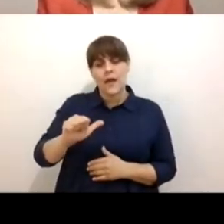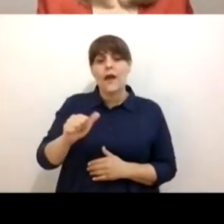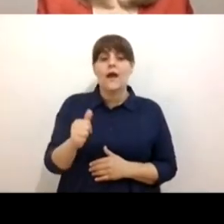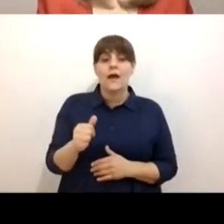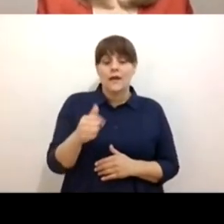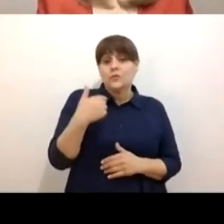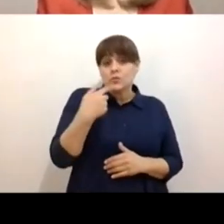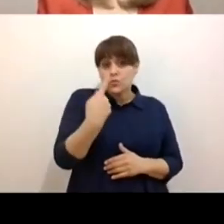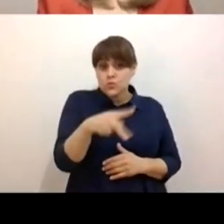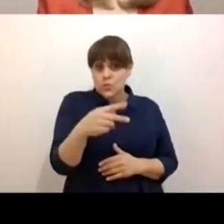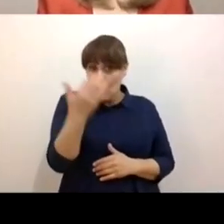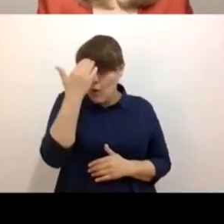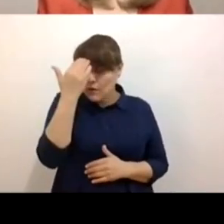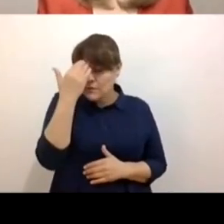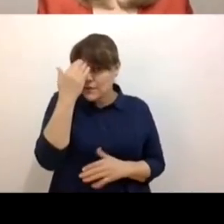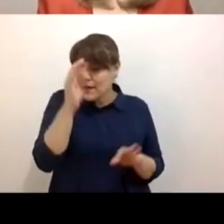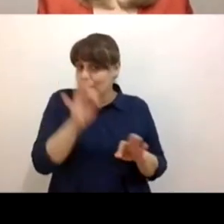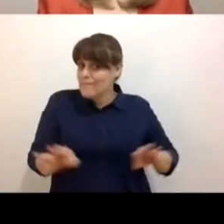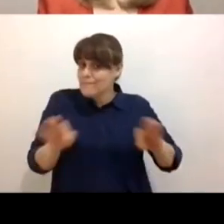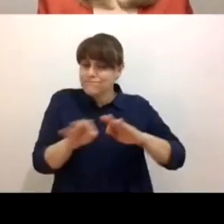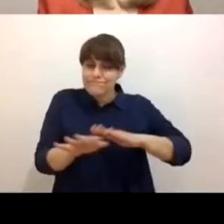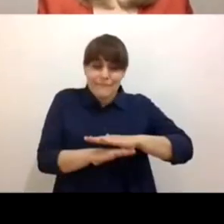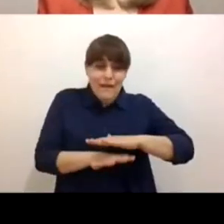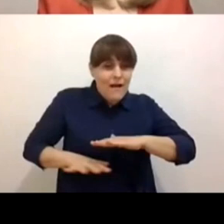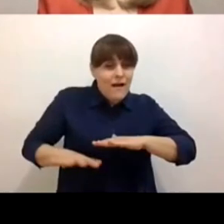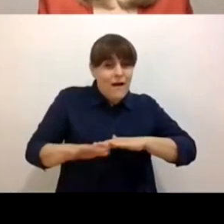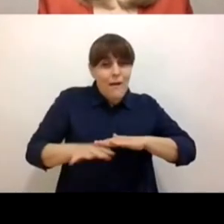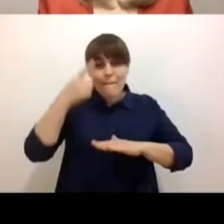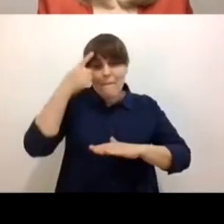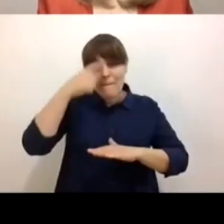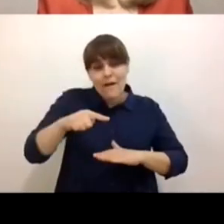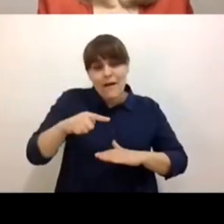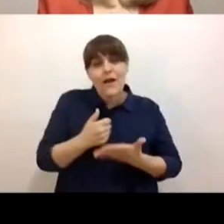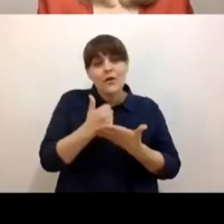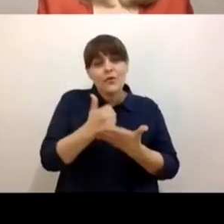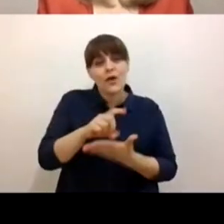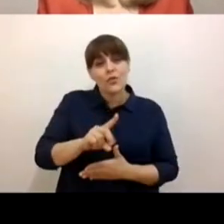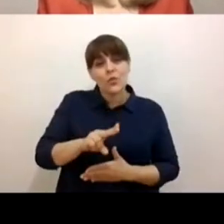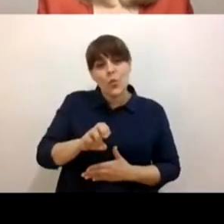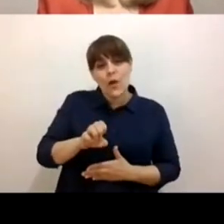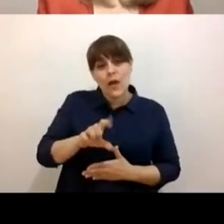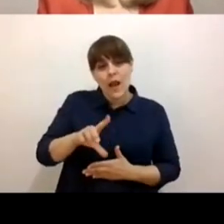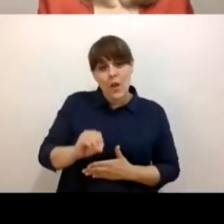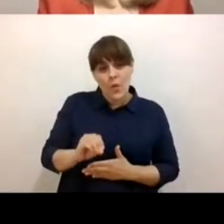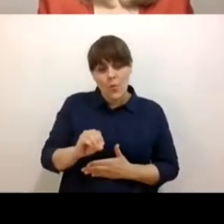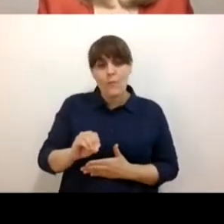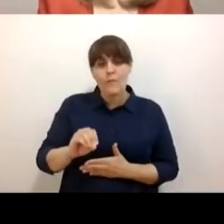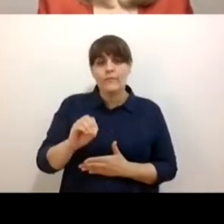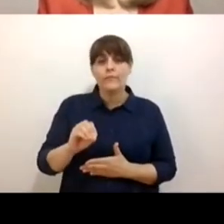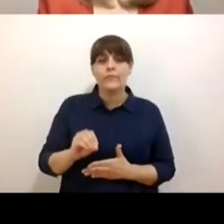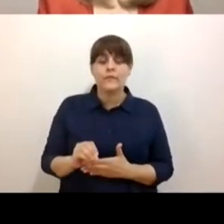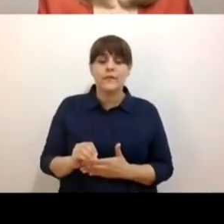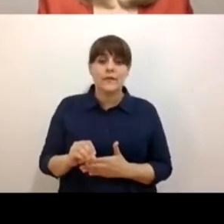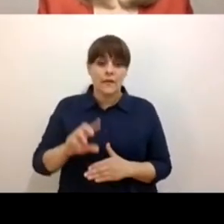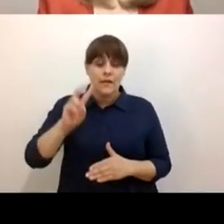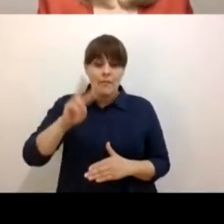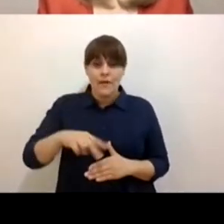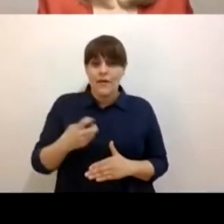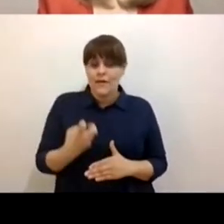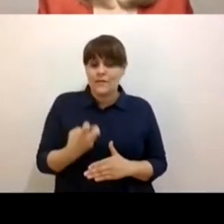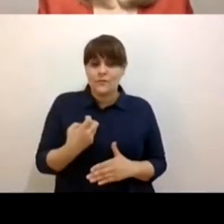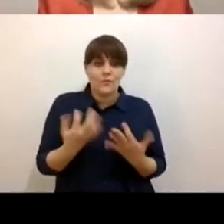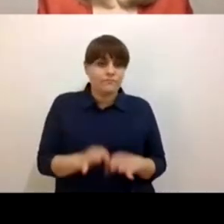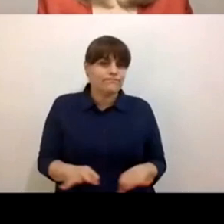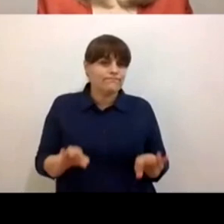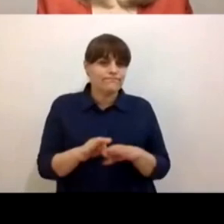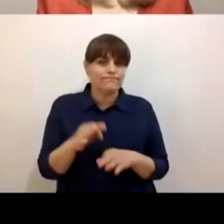se lo debemos a esta situación extrema en donde de repente, pues, la vida toca con sus fronteras. Qué padre que